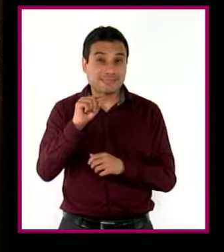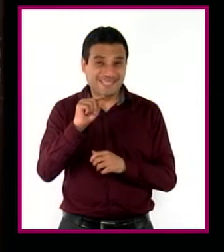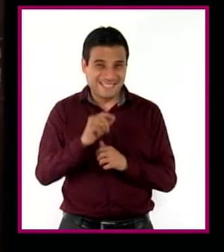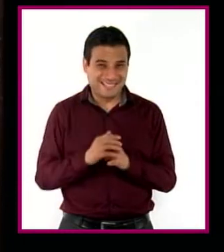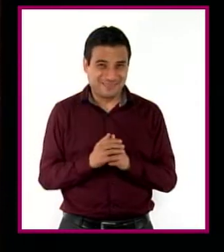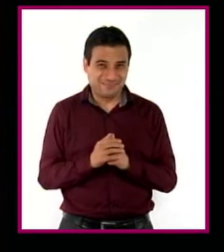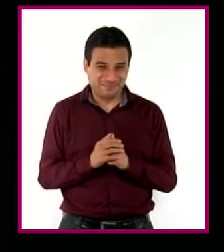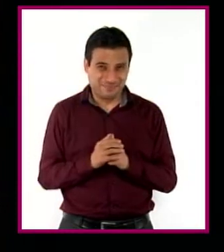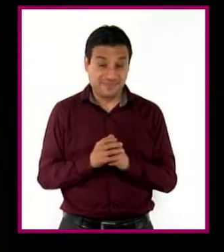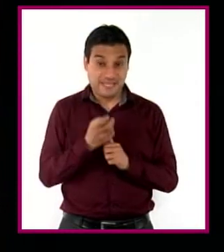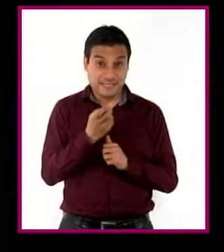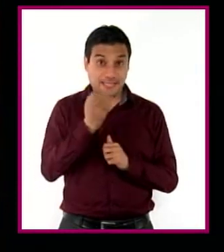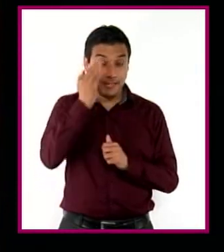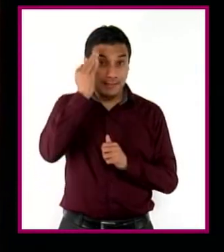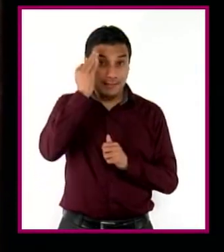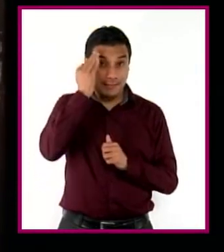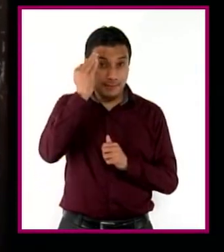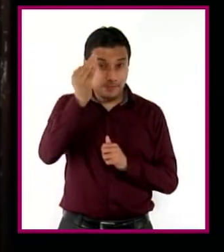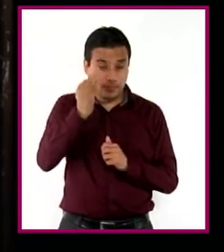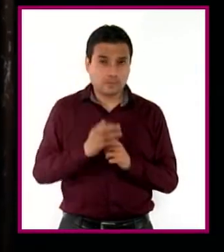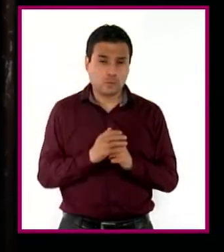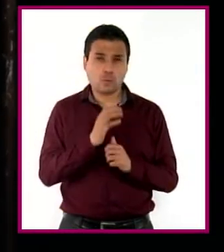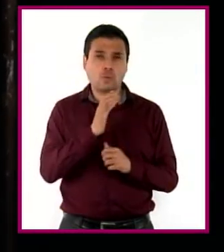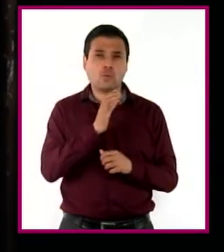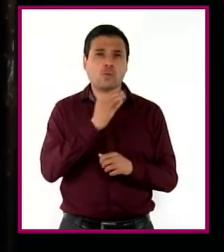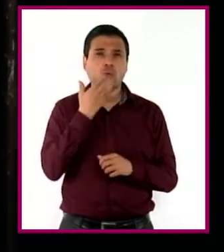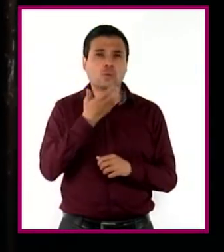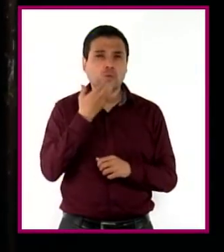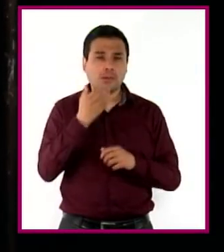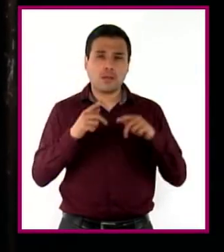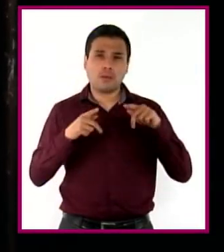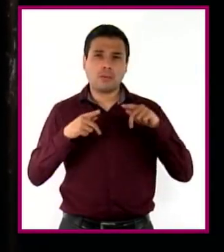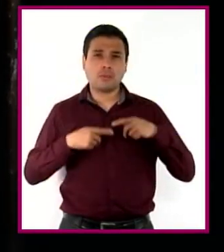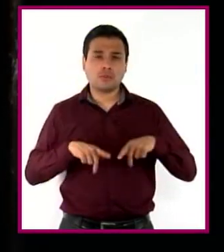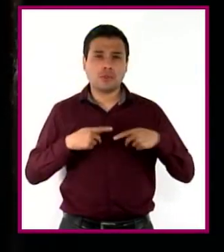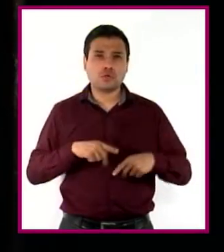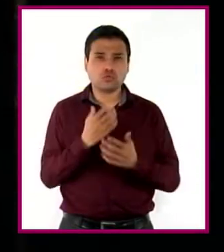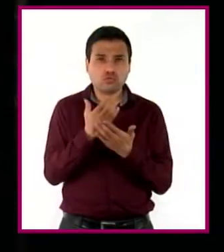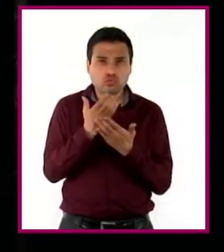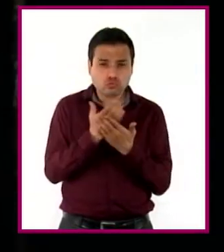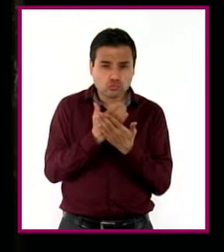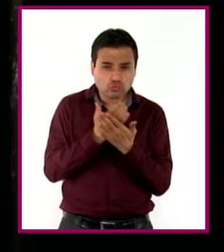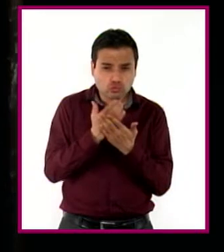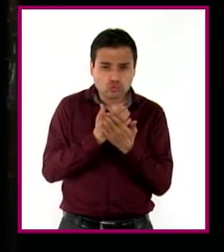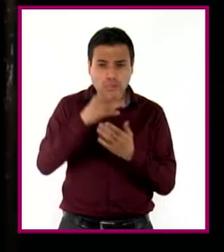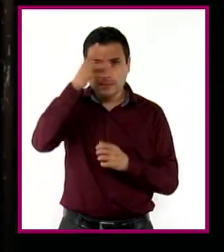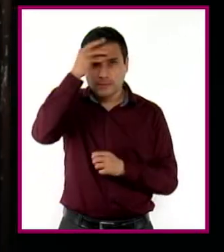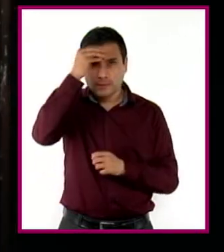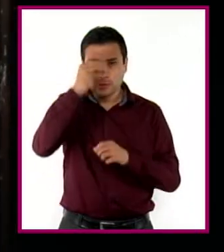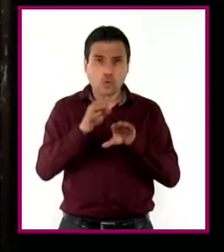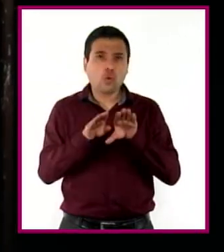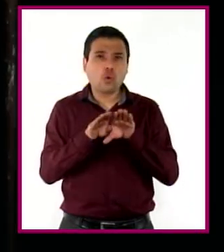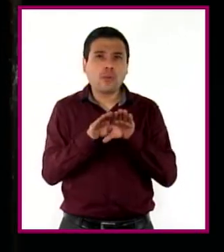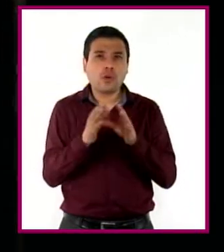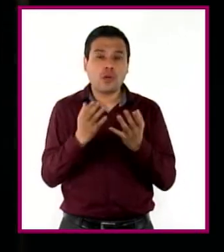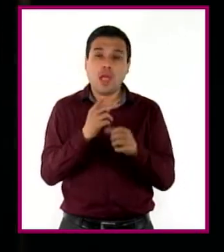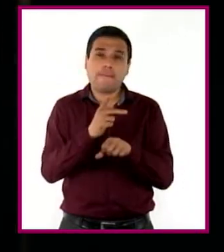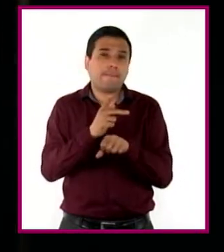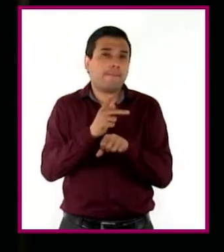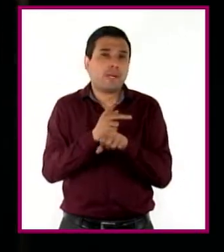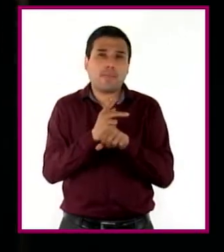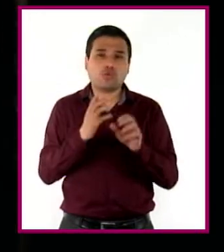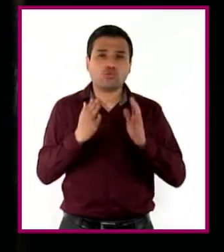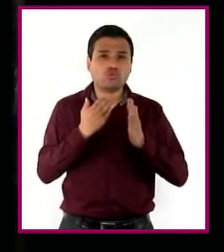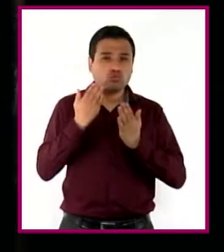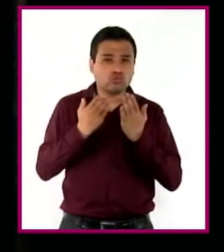en la que la obra se escribió, era común que los contadores públicos se formaran de manera técnica durante el bachillerato y pudieran